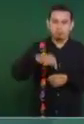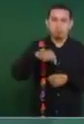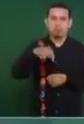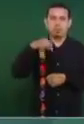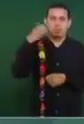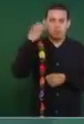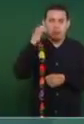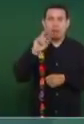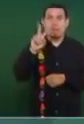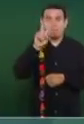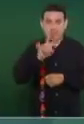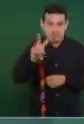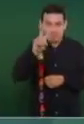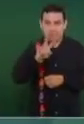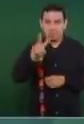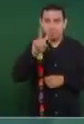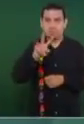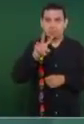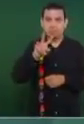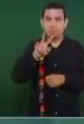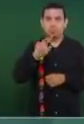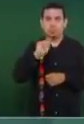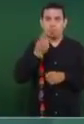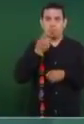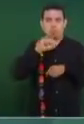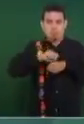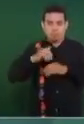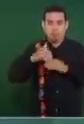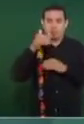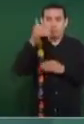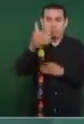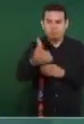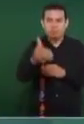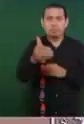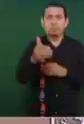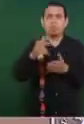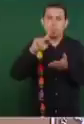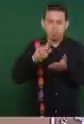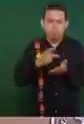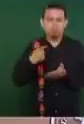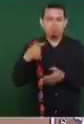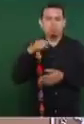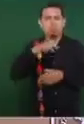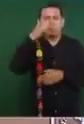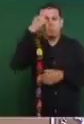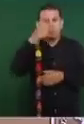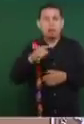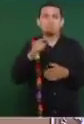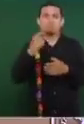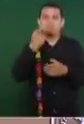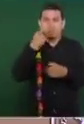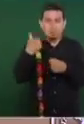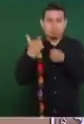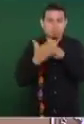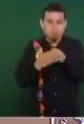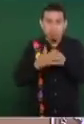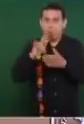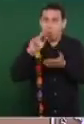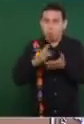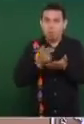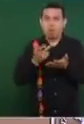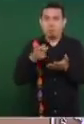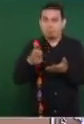en ocho días ya para dar a conocer el plan de reconstrucción